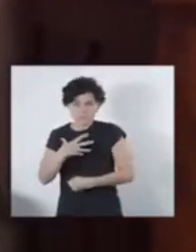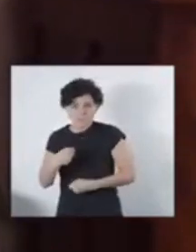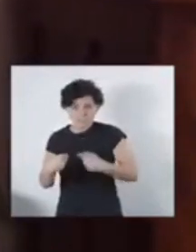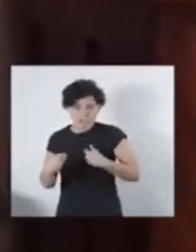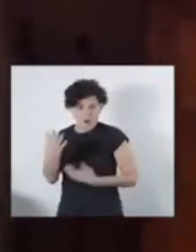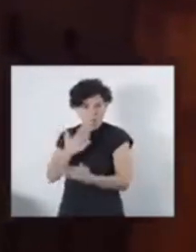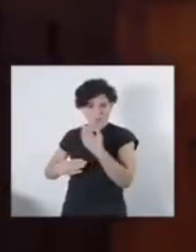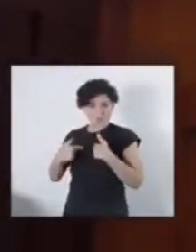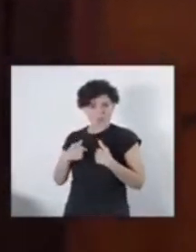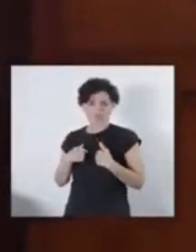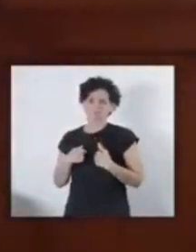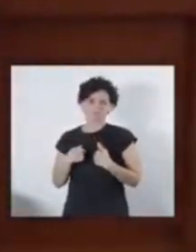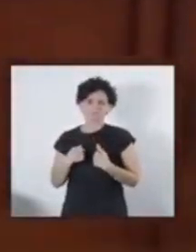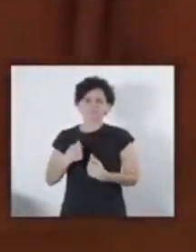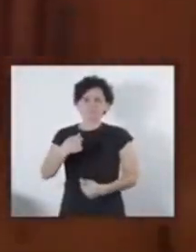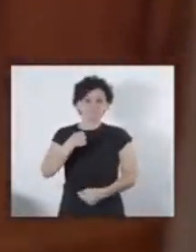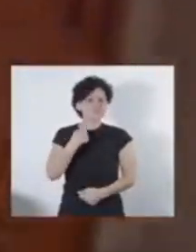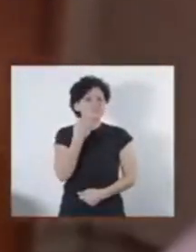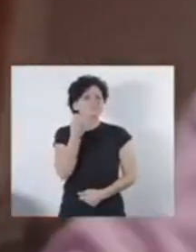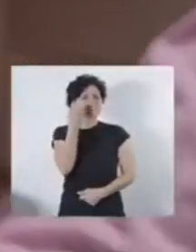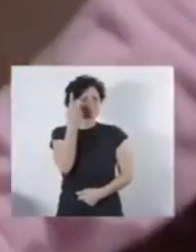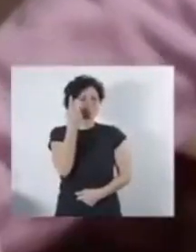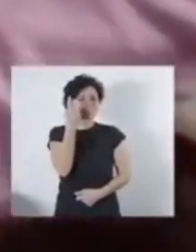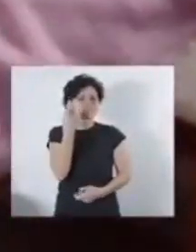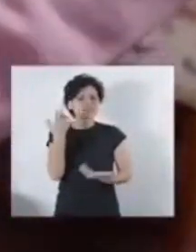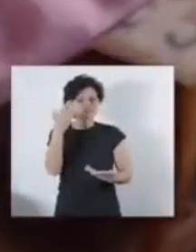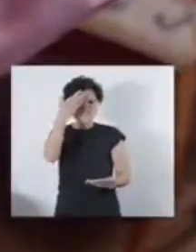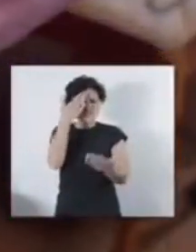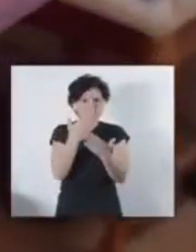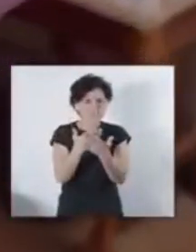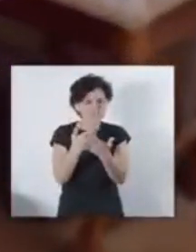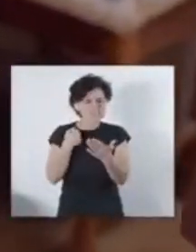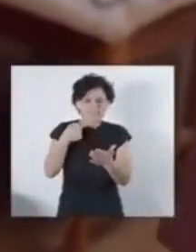Nadie más que nosotras entiende lo que nos ha tocado enfrentar.